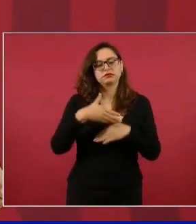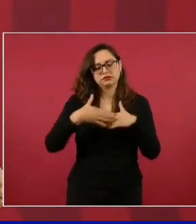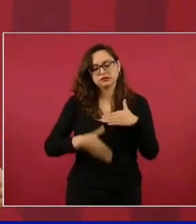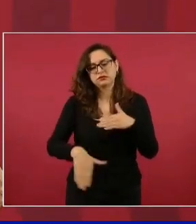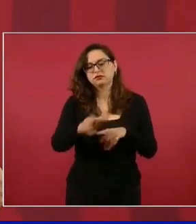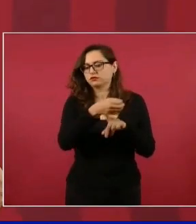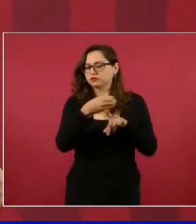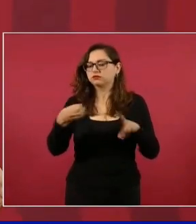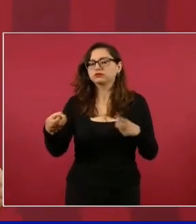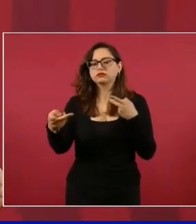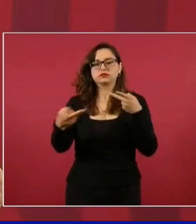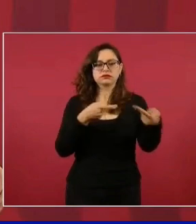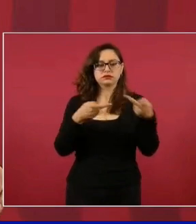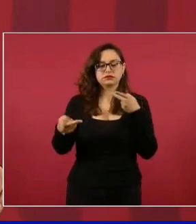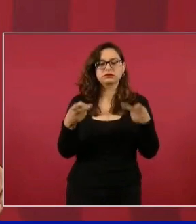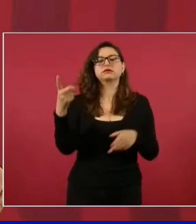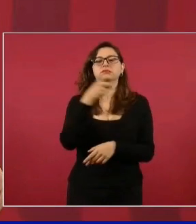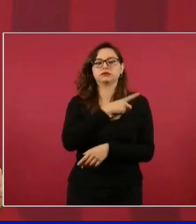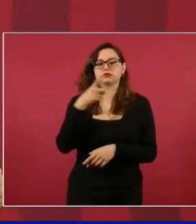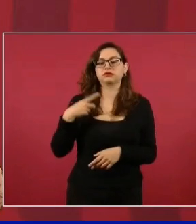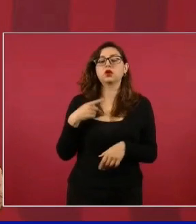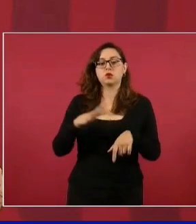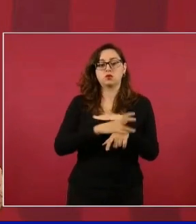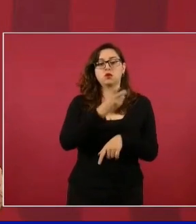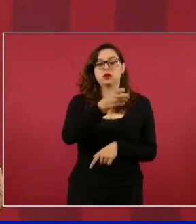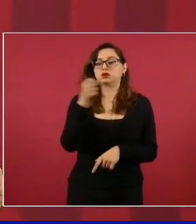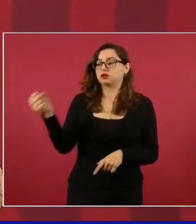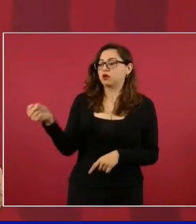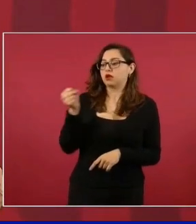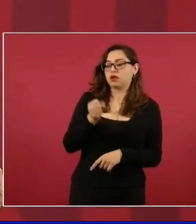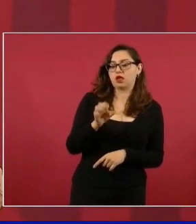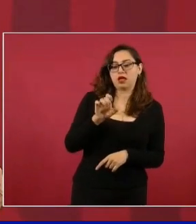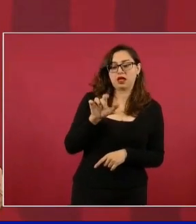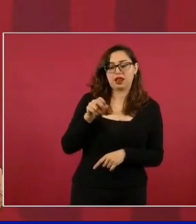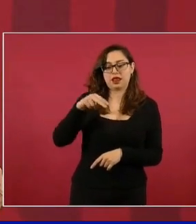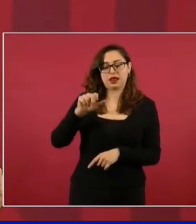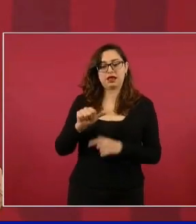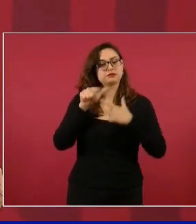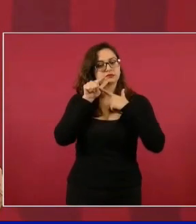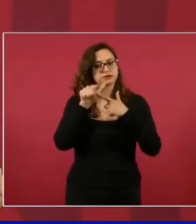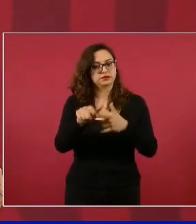Y en eso me va a ayudar Elena, que va a seguir trabajando.